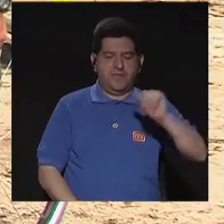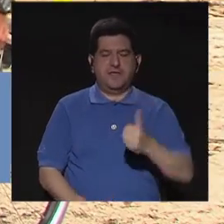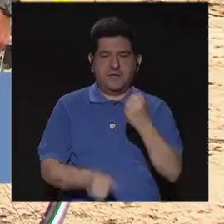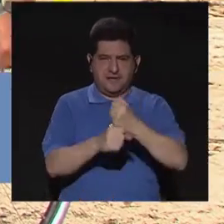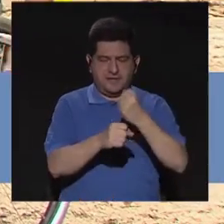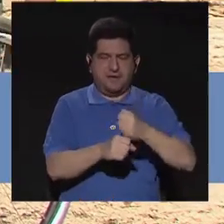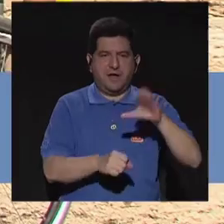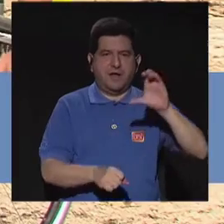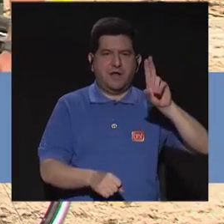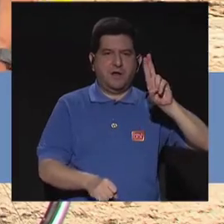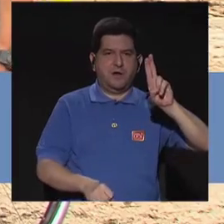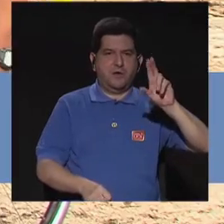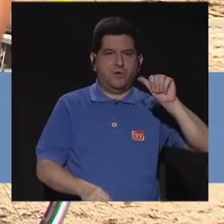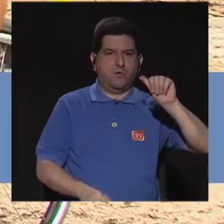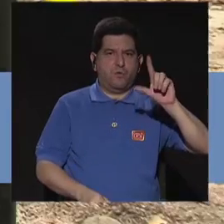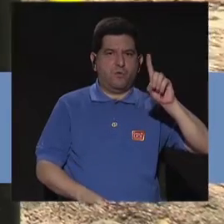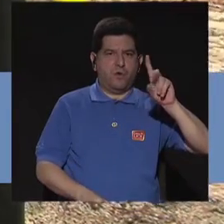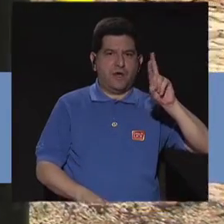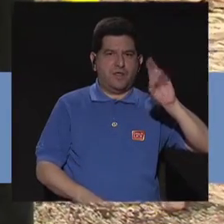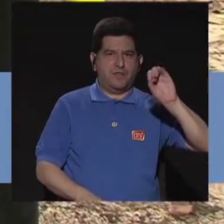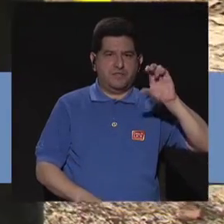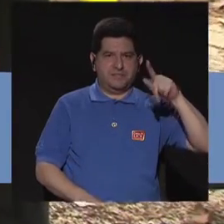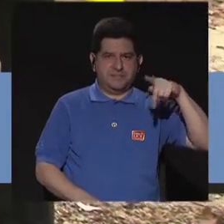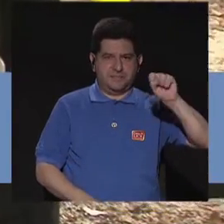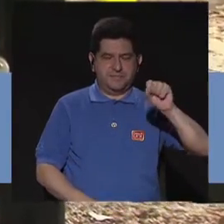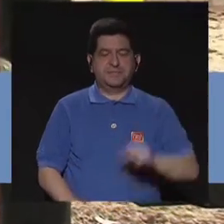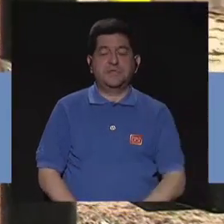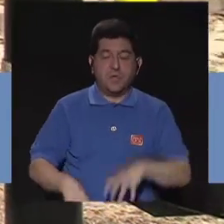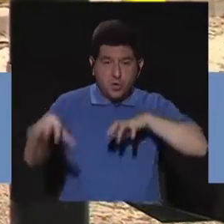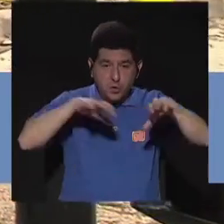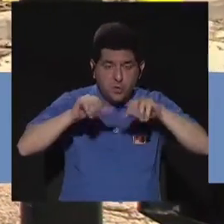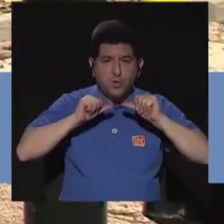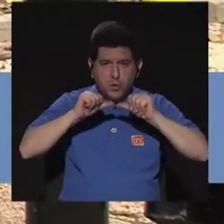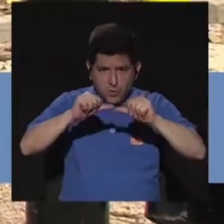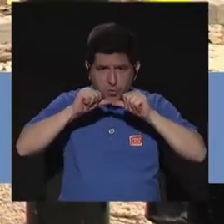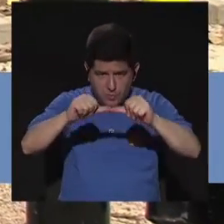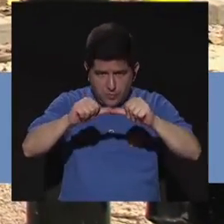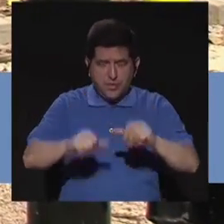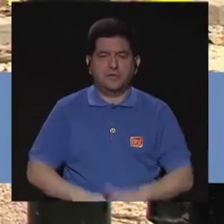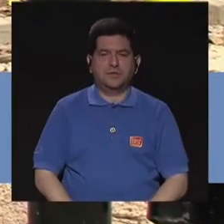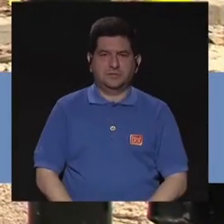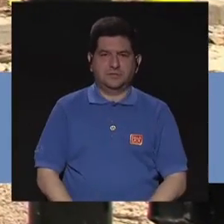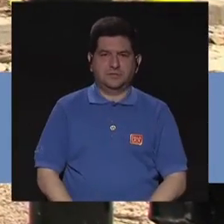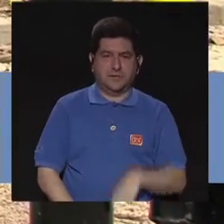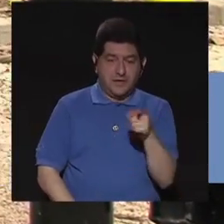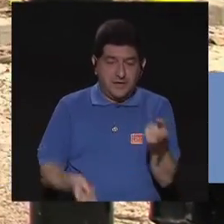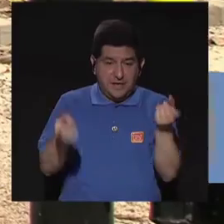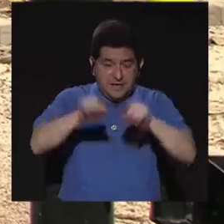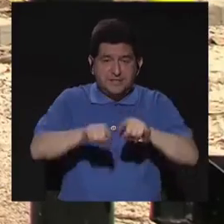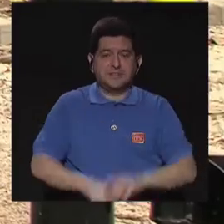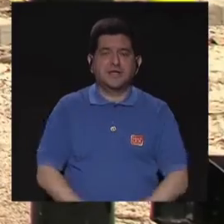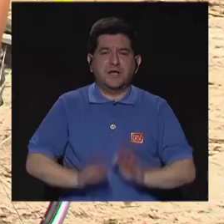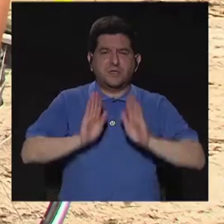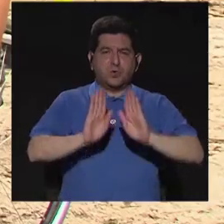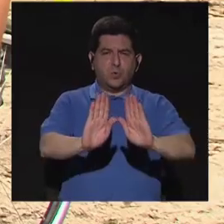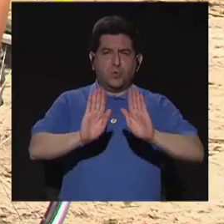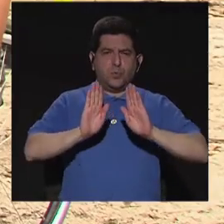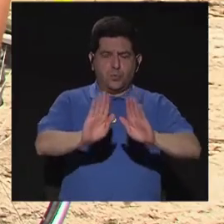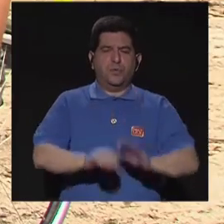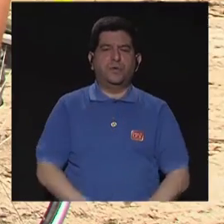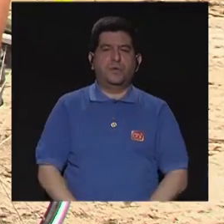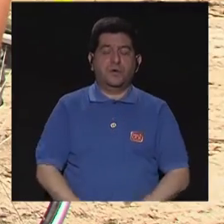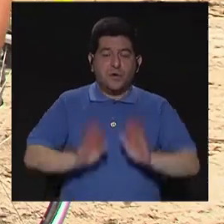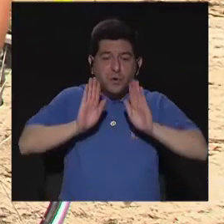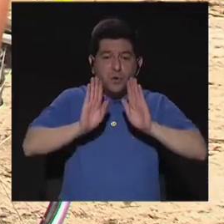más que todo el quadriceps y todo el tren inferior. El movimiento es continuo, es un movimiento continuo donde hacemos trabajo de piernas.